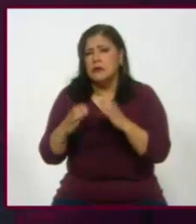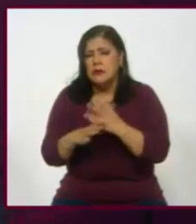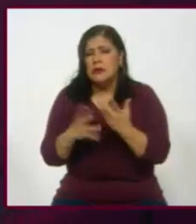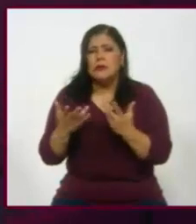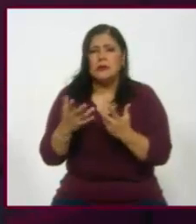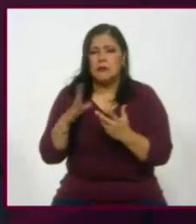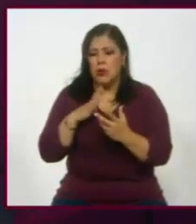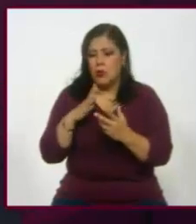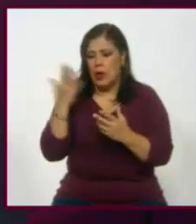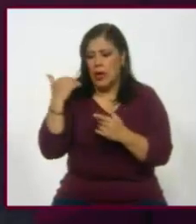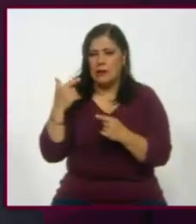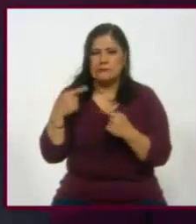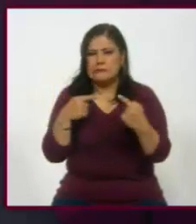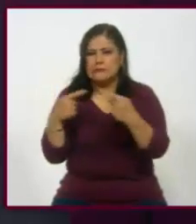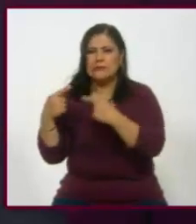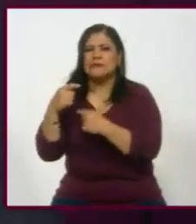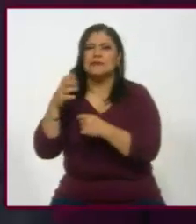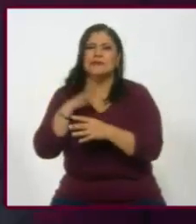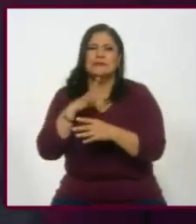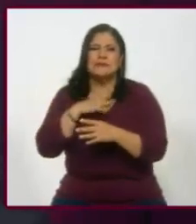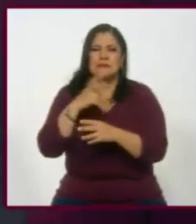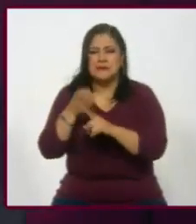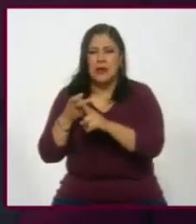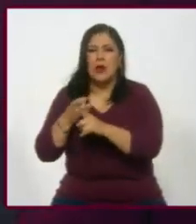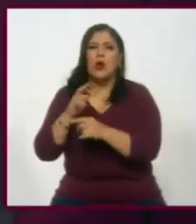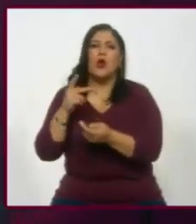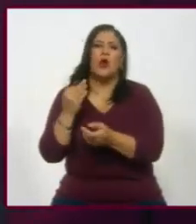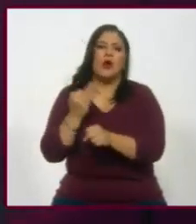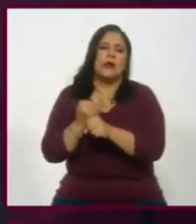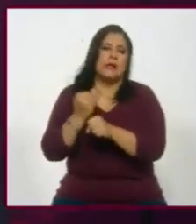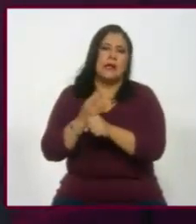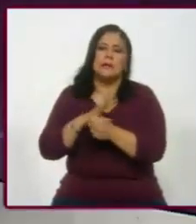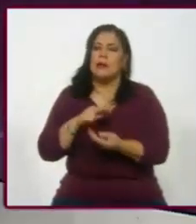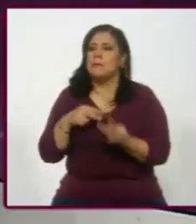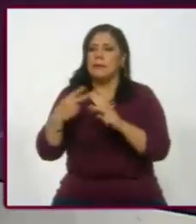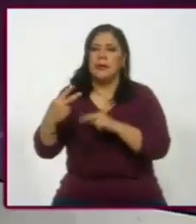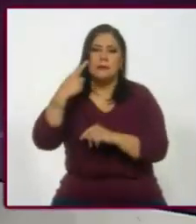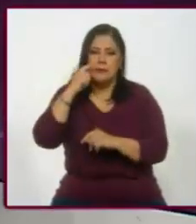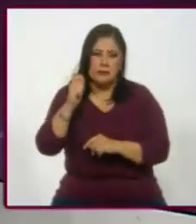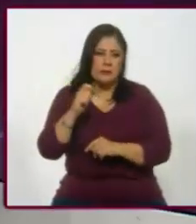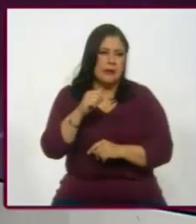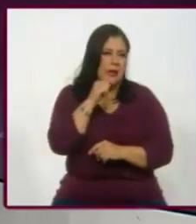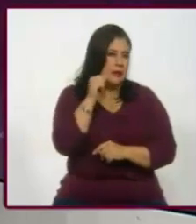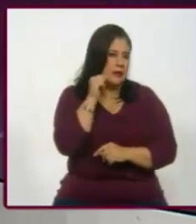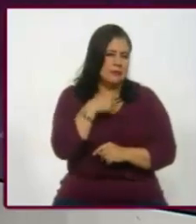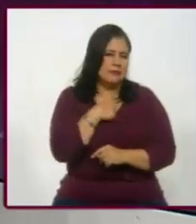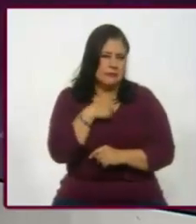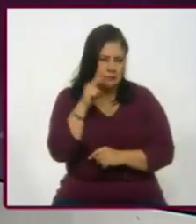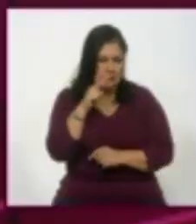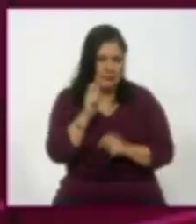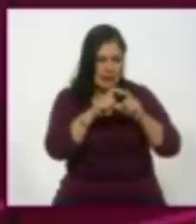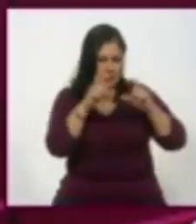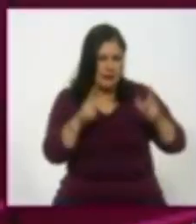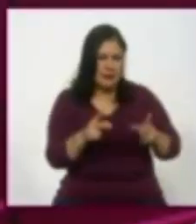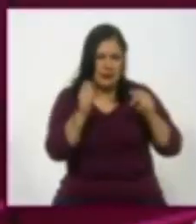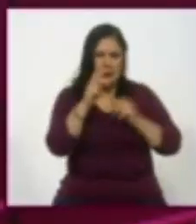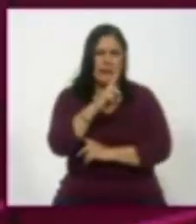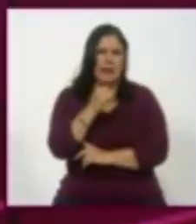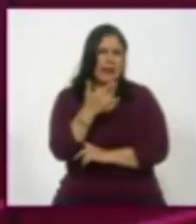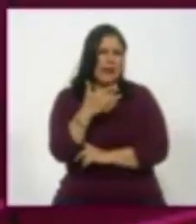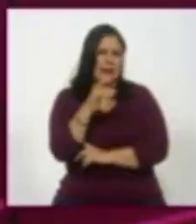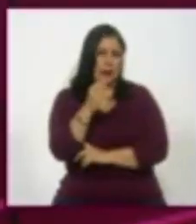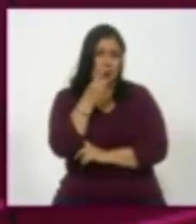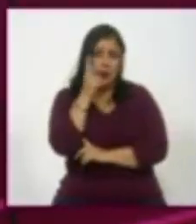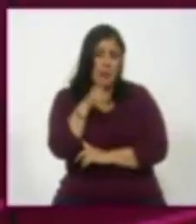oposición, criticados, pues ahora se están revirtiendo, ¿no? No, bueno, de ayer ahorita yo decía la frase de Mario Delgado que dice,